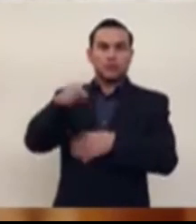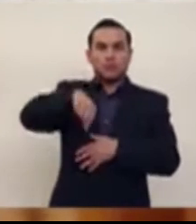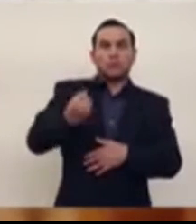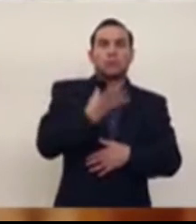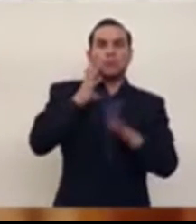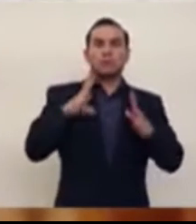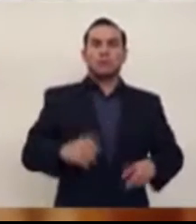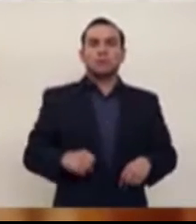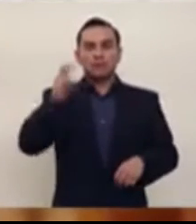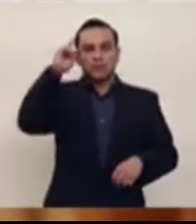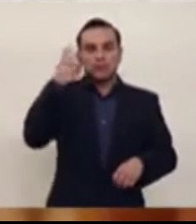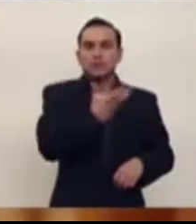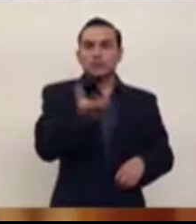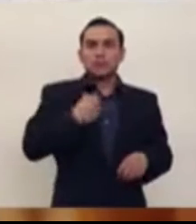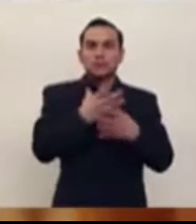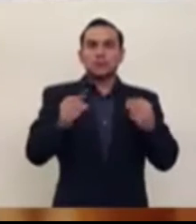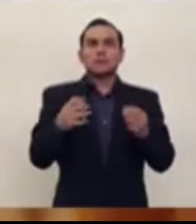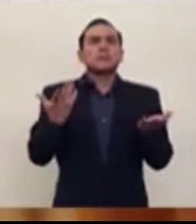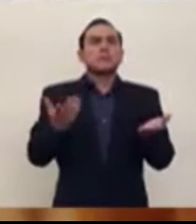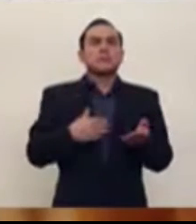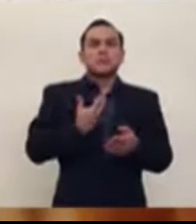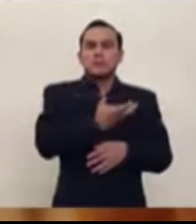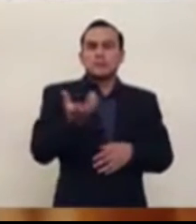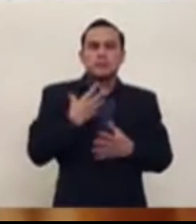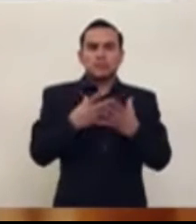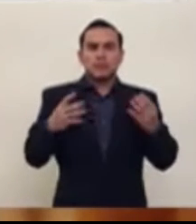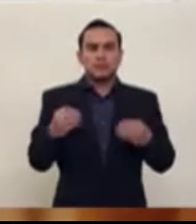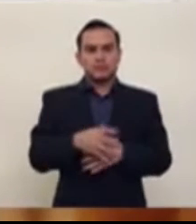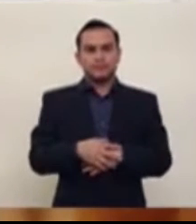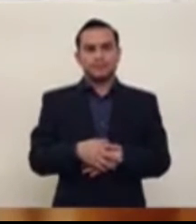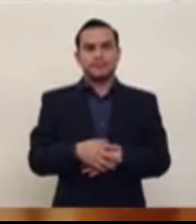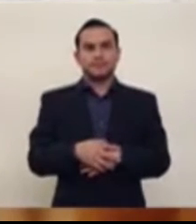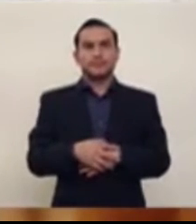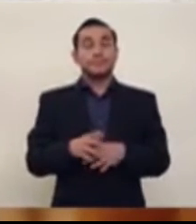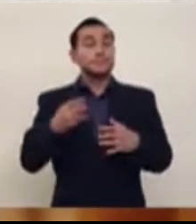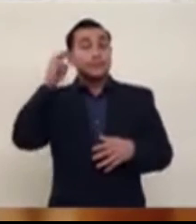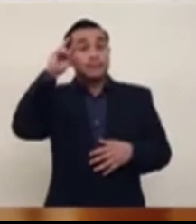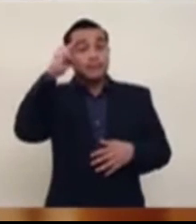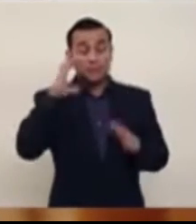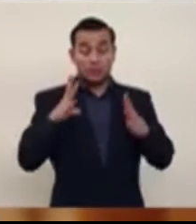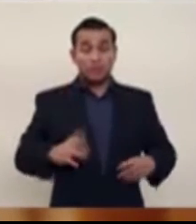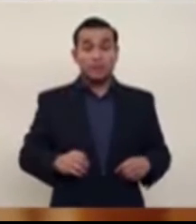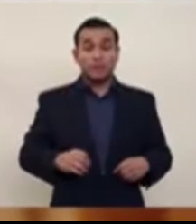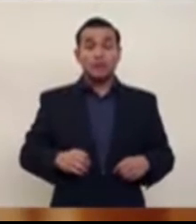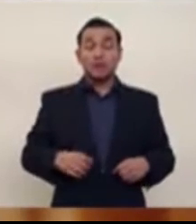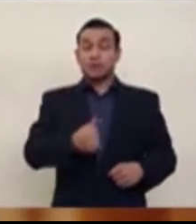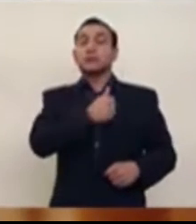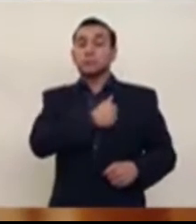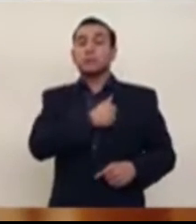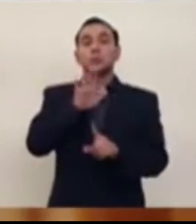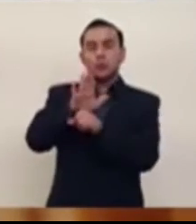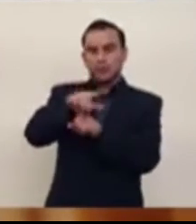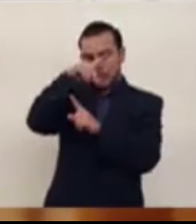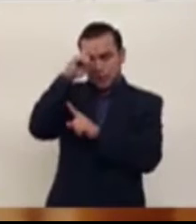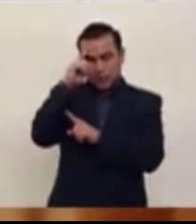donde dejaban que la gente se tomara el agua con herbicidas y con agroquímicos, y con óxido. Este es un gobierno que debe ser responsable. Así que a me parece